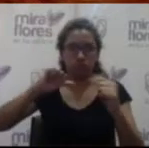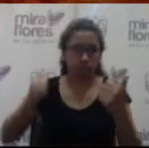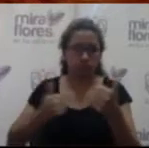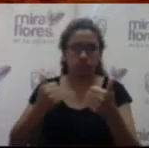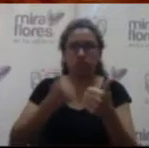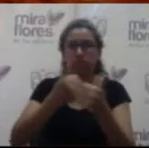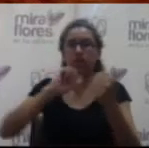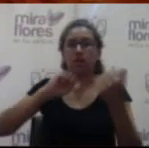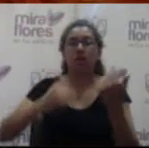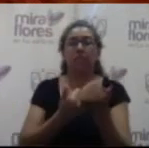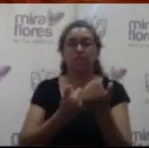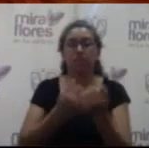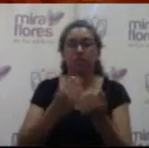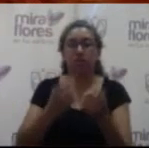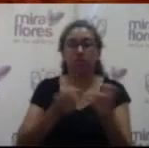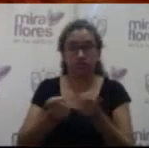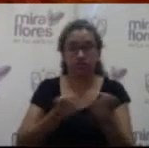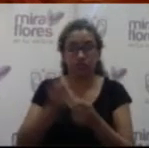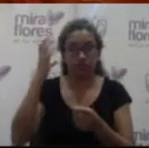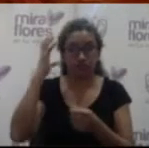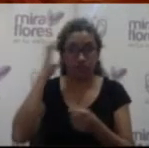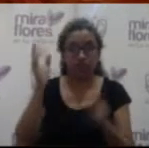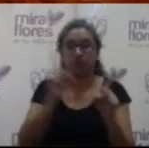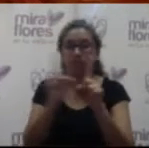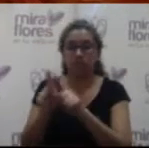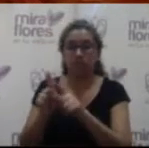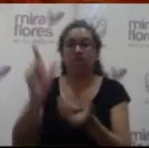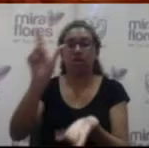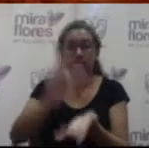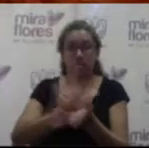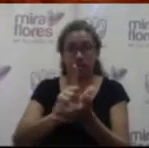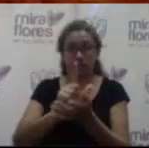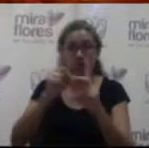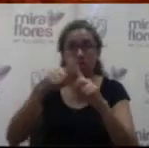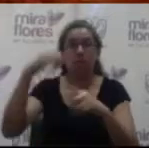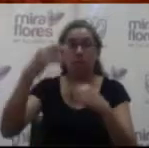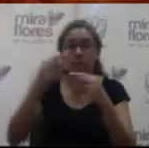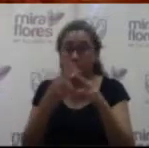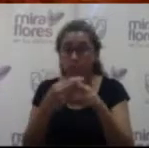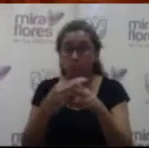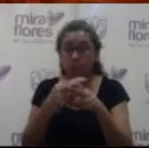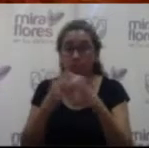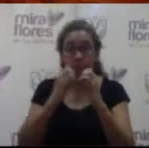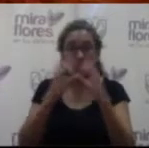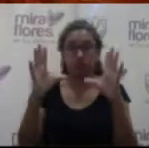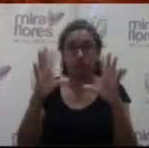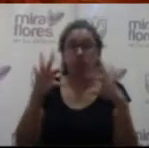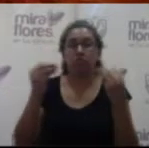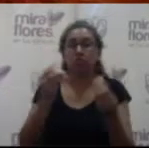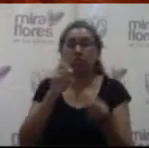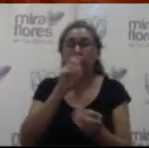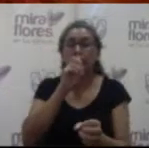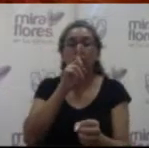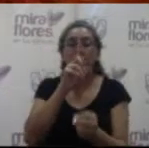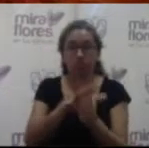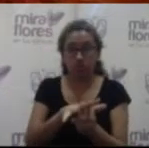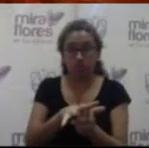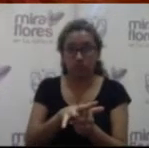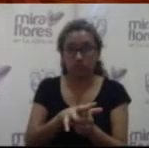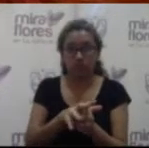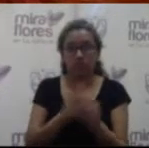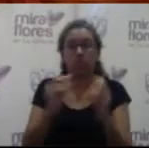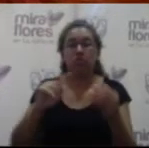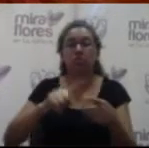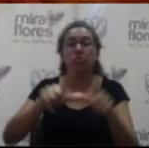son tanto las gestiones de Miraflores como las que vamos a iniciar en Lima Metropolitana en los próximos días. Porque es un compromiso de desarrollo de